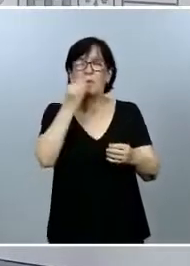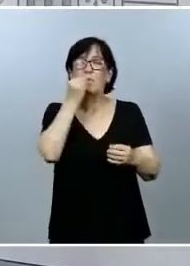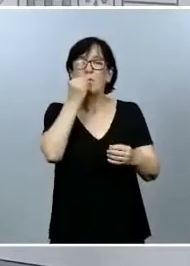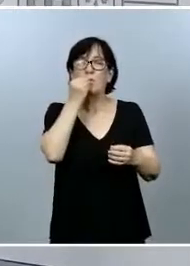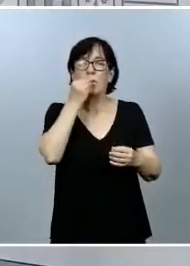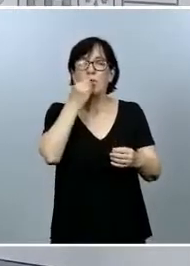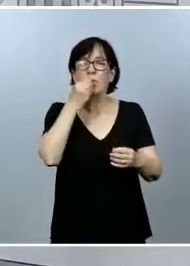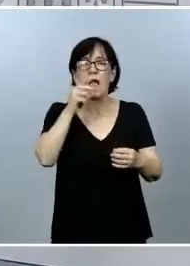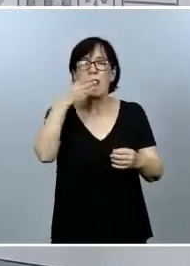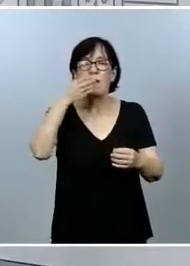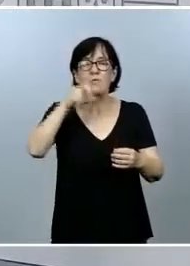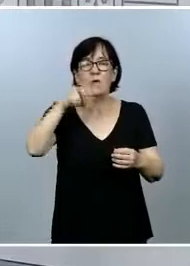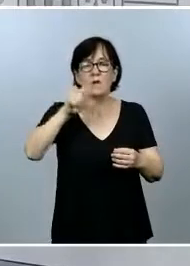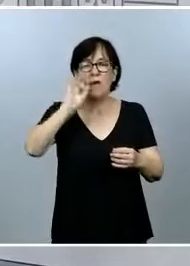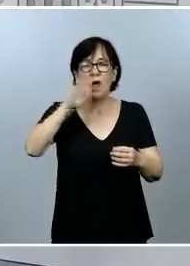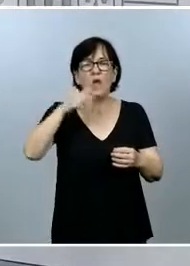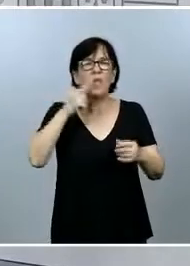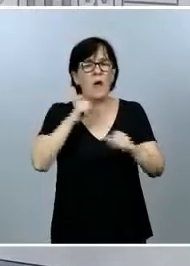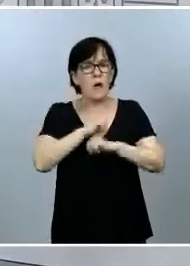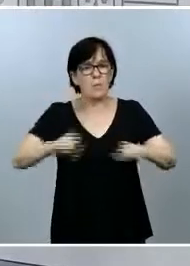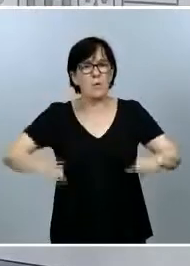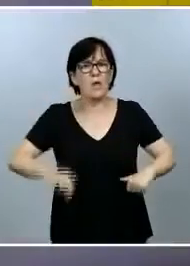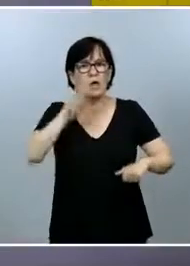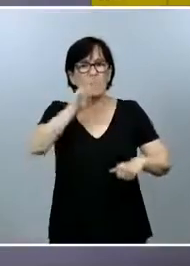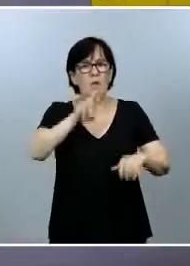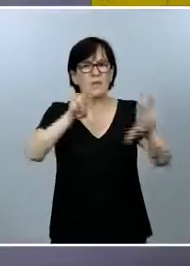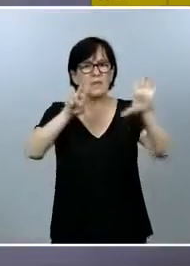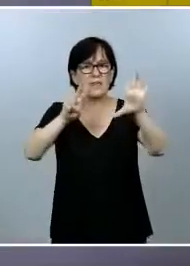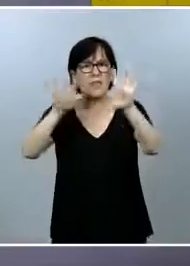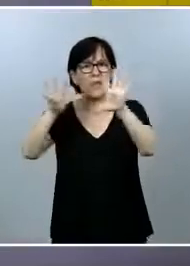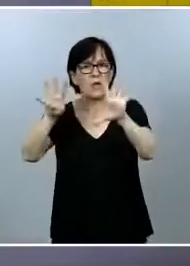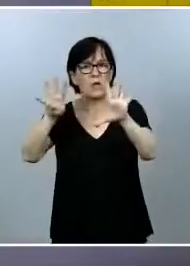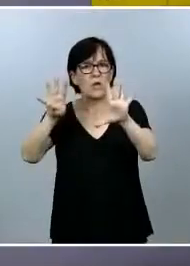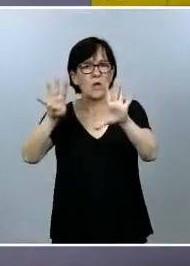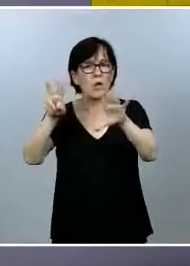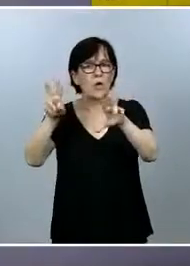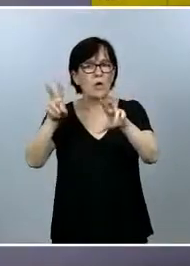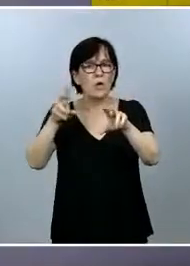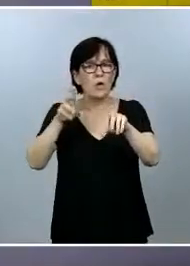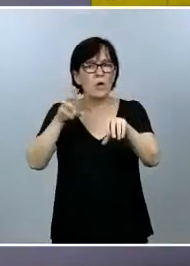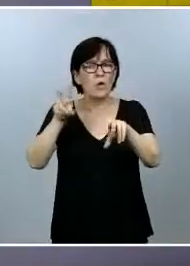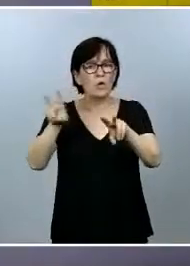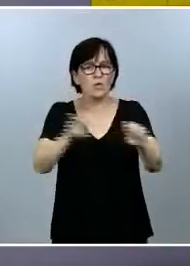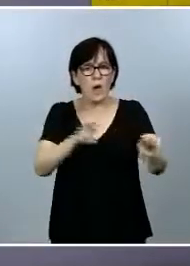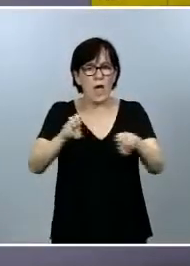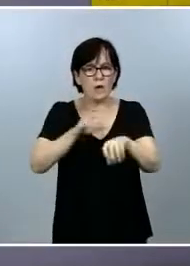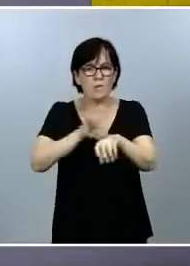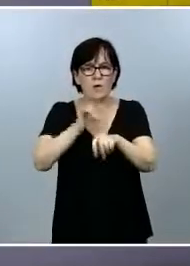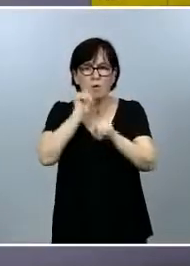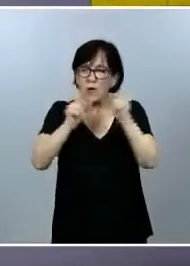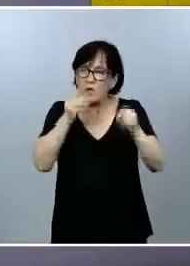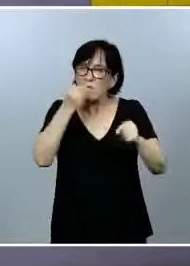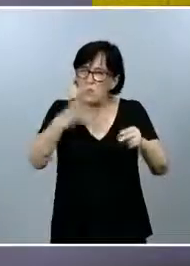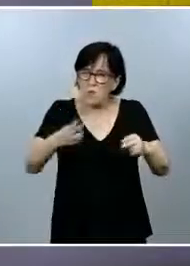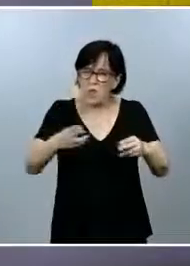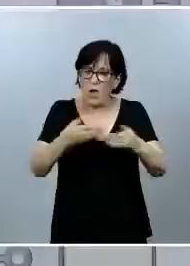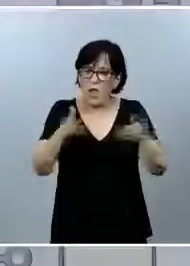opinión tiene de los datos de Portugal, hoy con 379 nuevos contagios? ¿Cree que será bueno abrir las fronteras con Portugal?